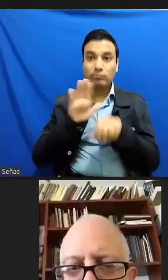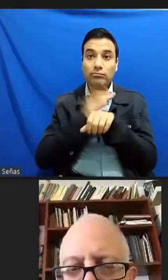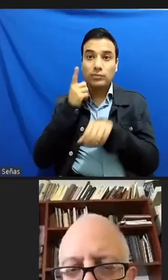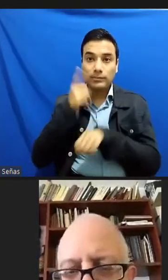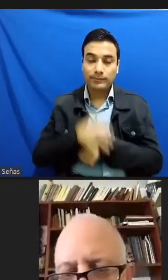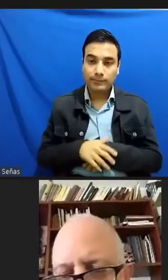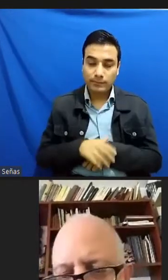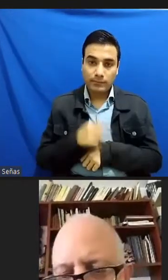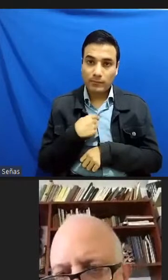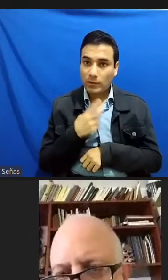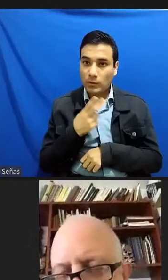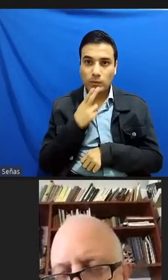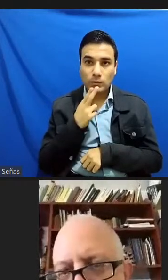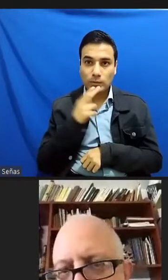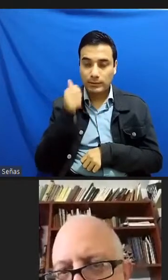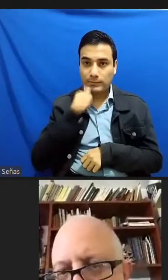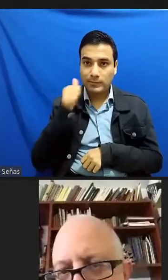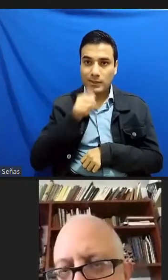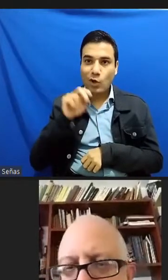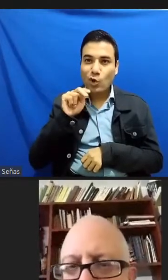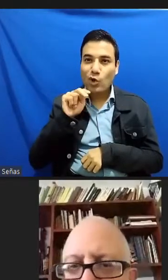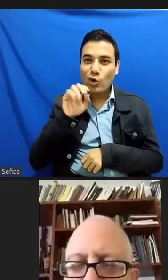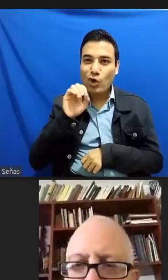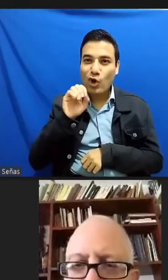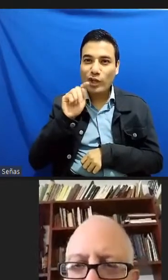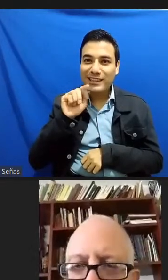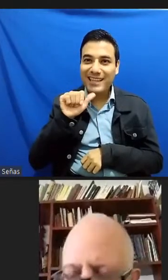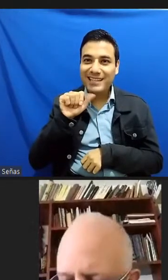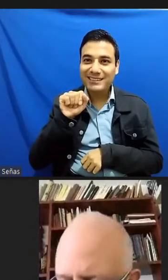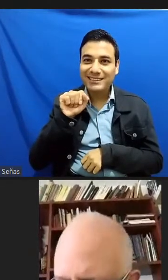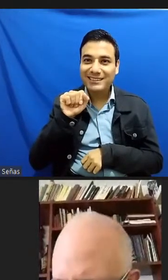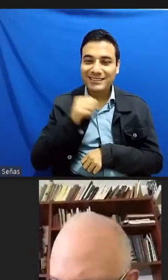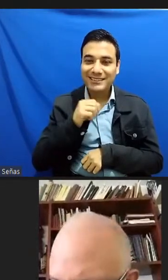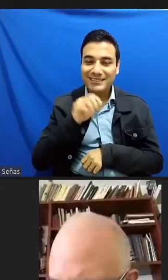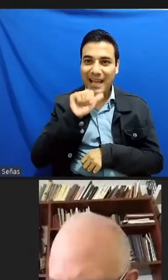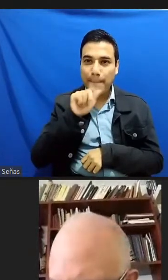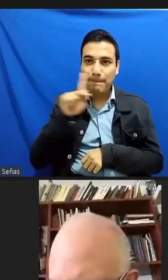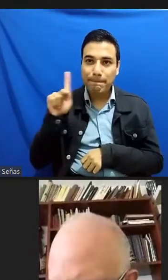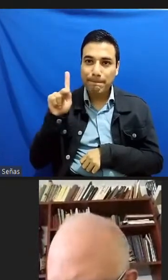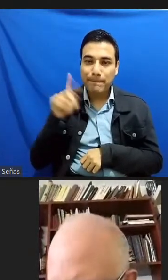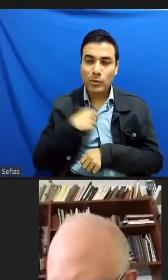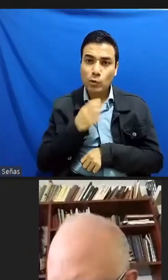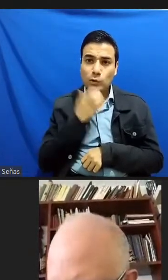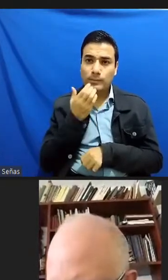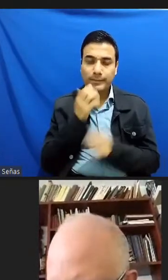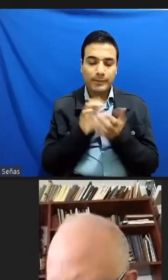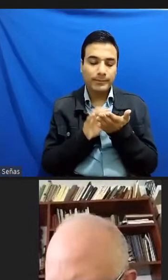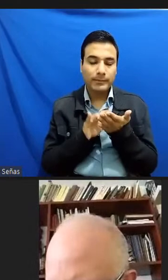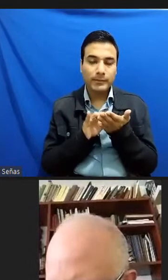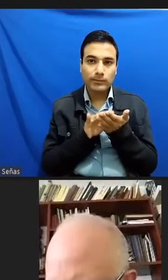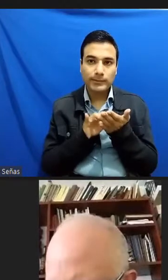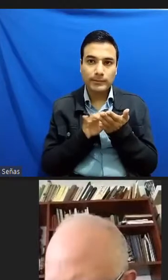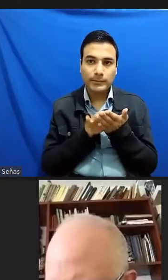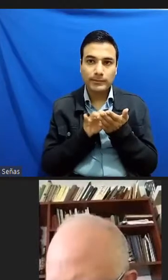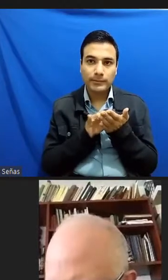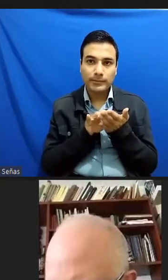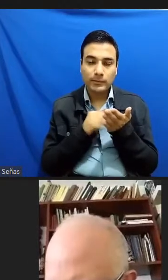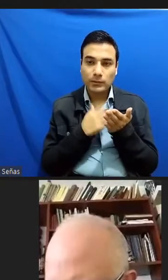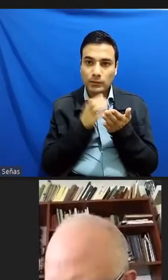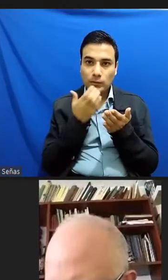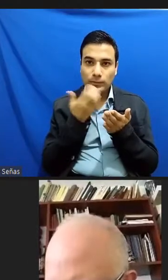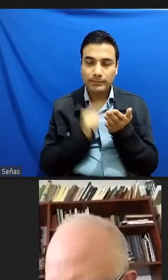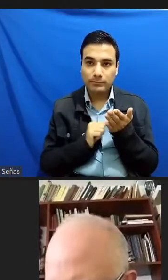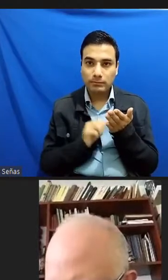muchísimo el notas de la aplicación de notas entonces yo escribo en el teléfono entonces de alguna forma